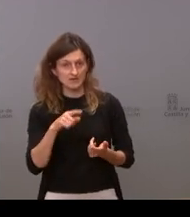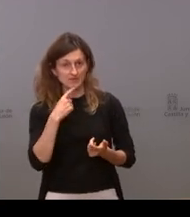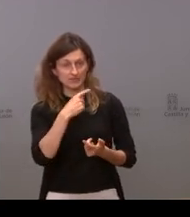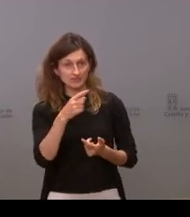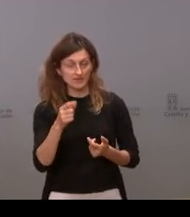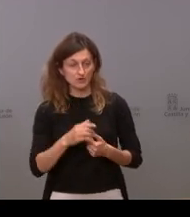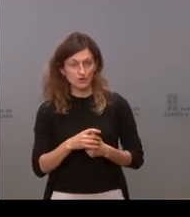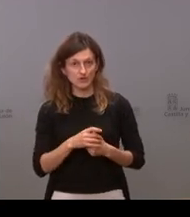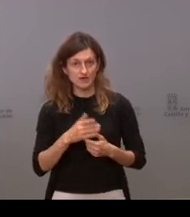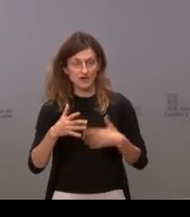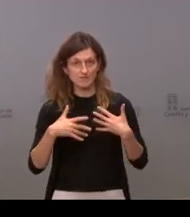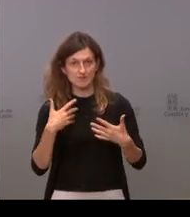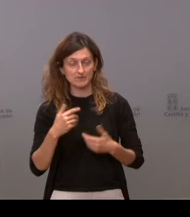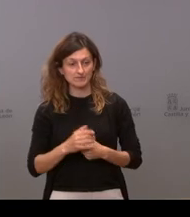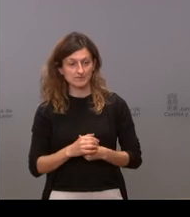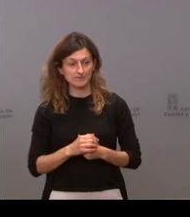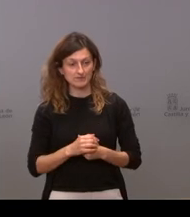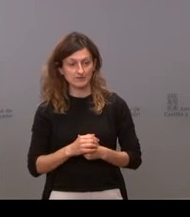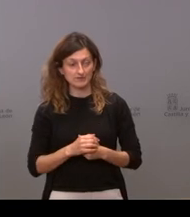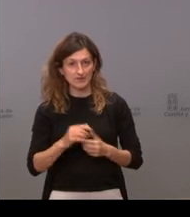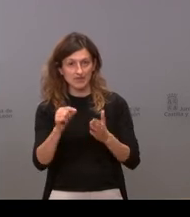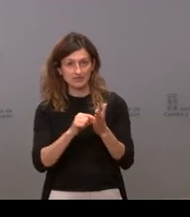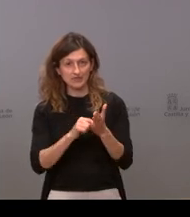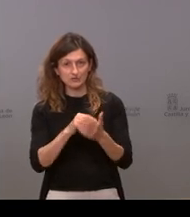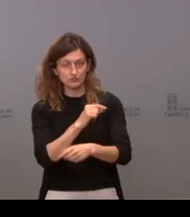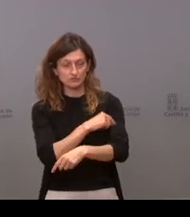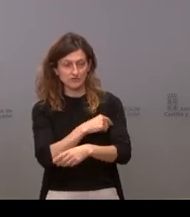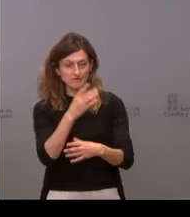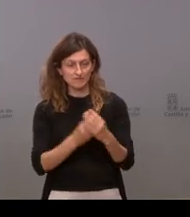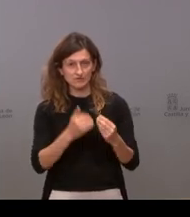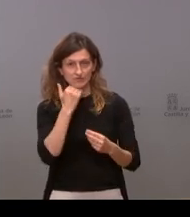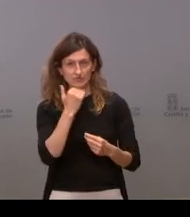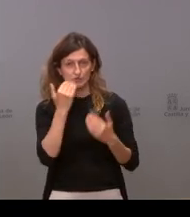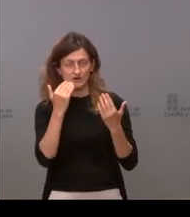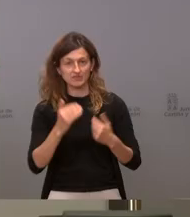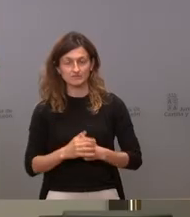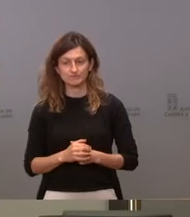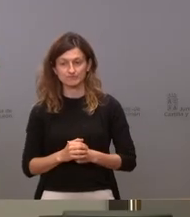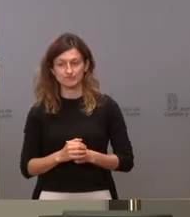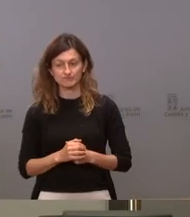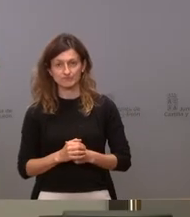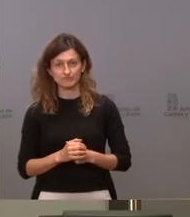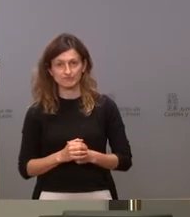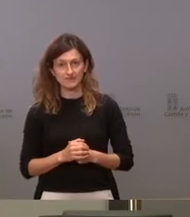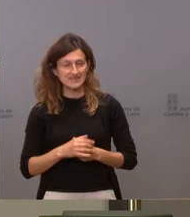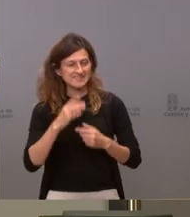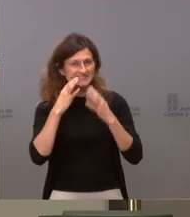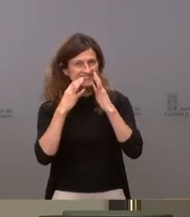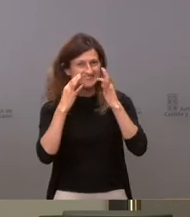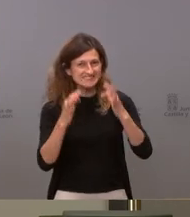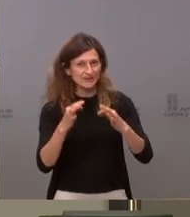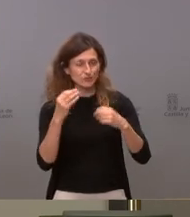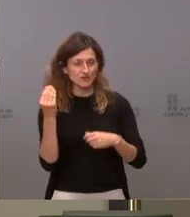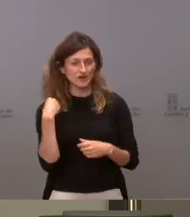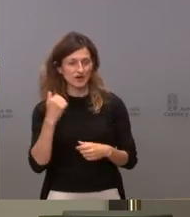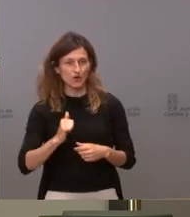amabilidad perdón los datos también de los fallos vacunales de Zamora muchas gracias estaba segura que no iba a perder la